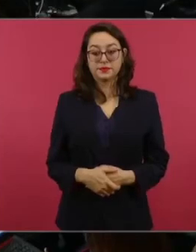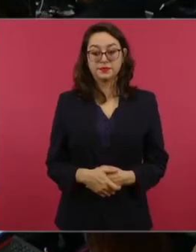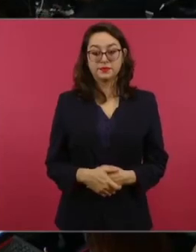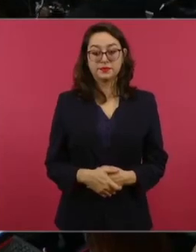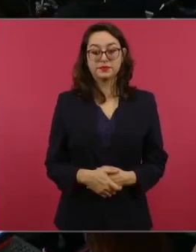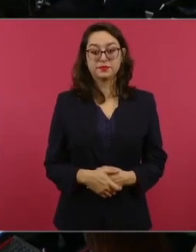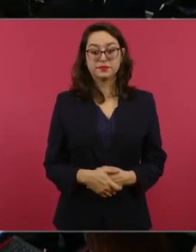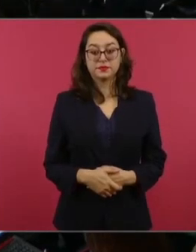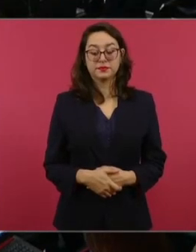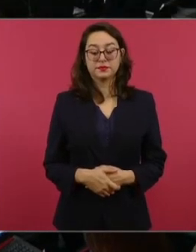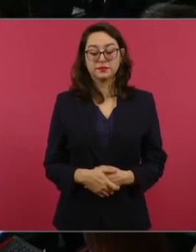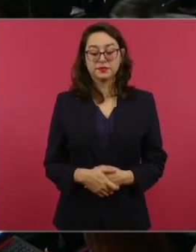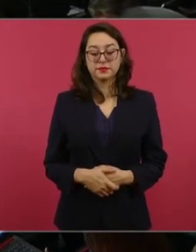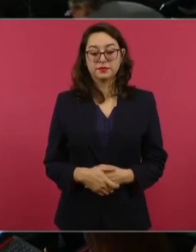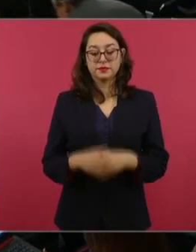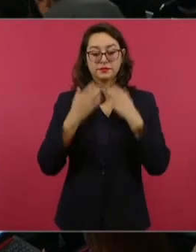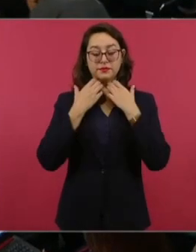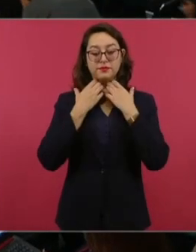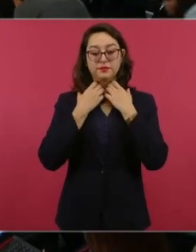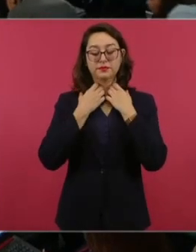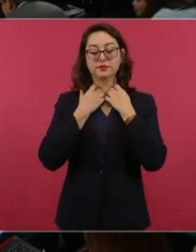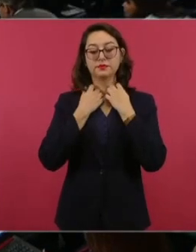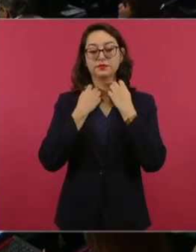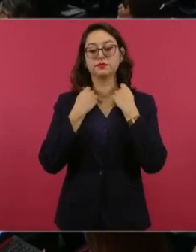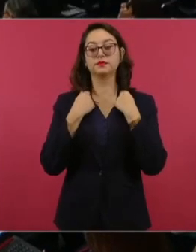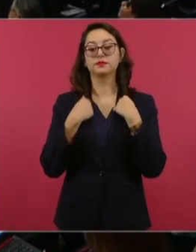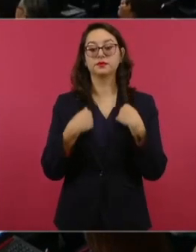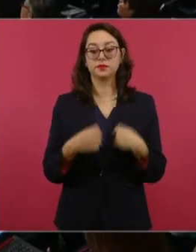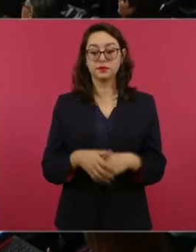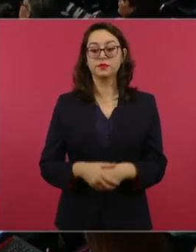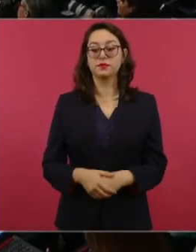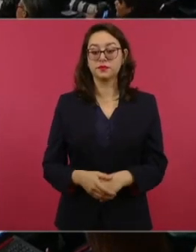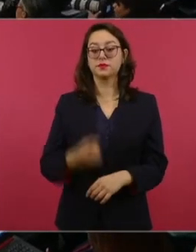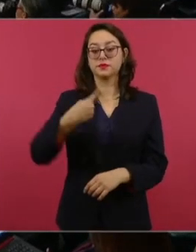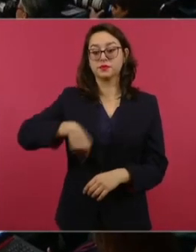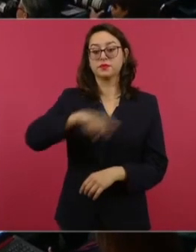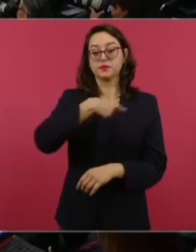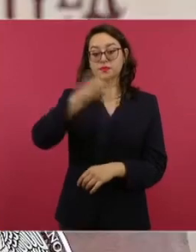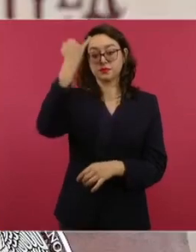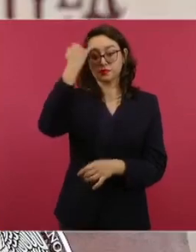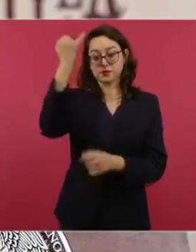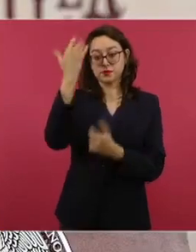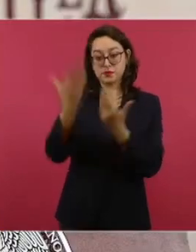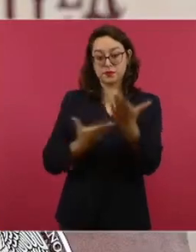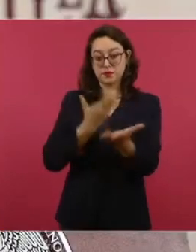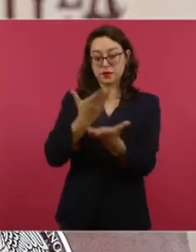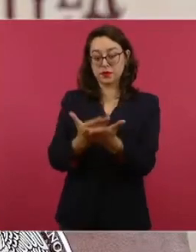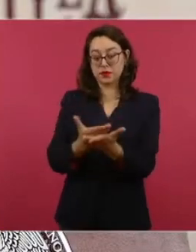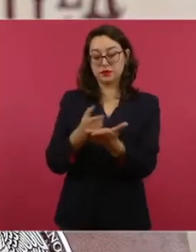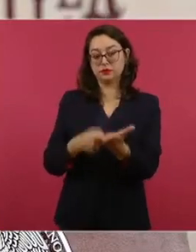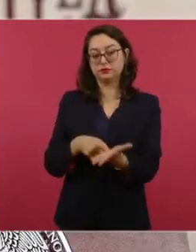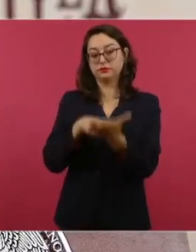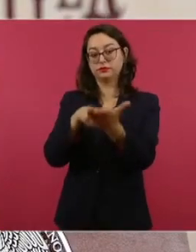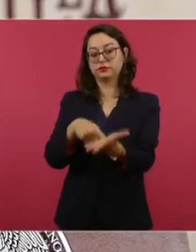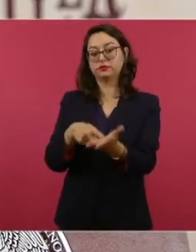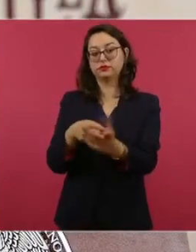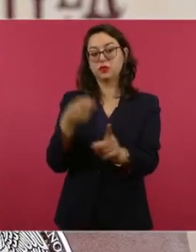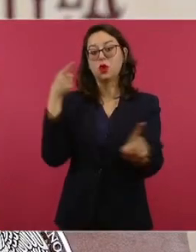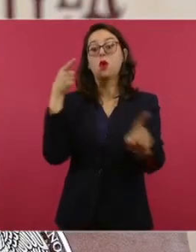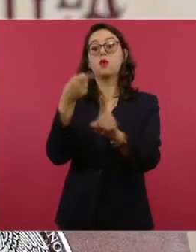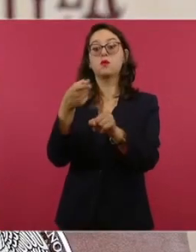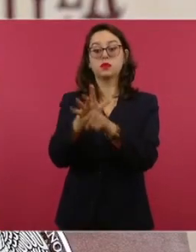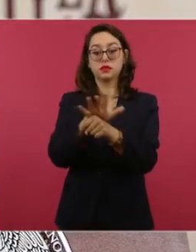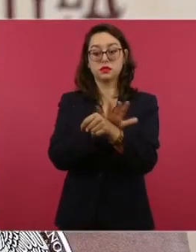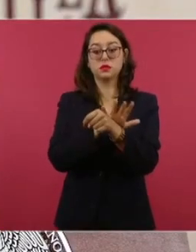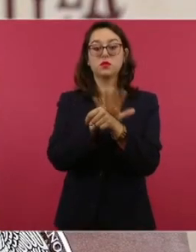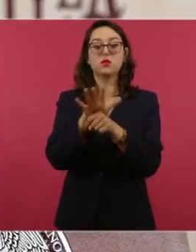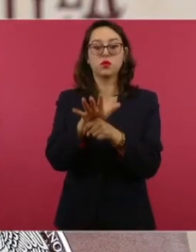El objetivo que se busca con esta iniciativa es tomando como base la